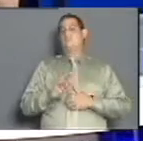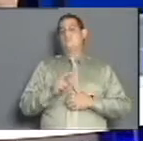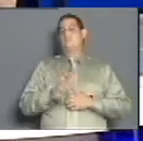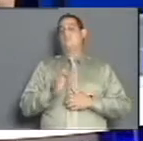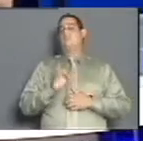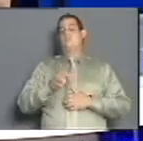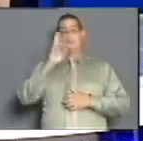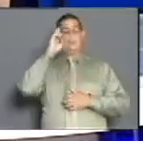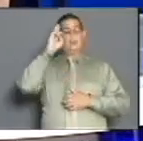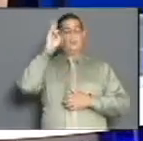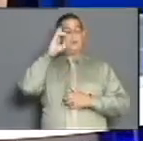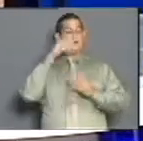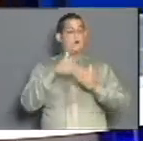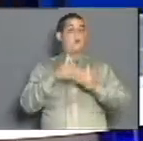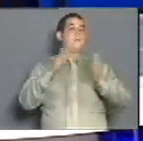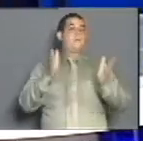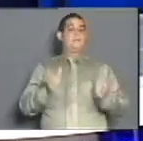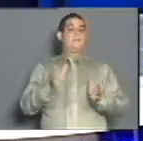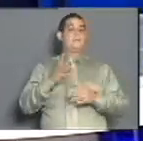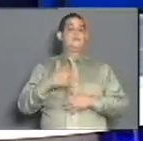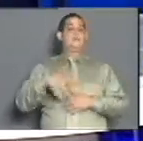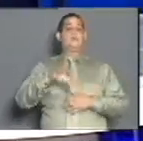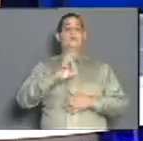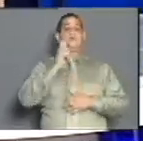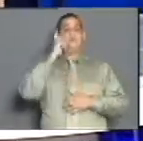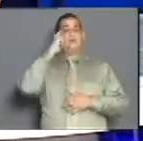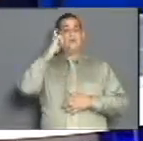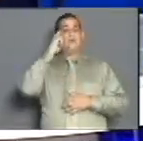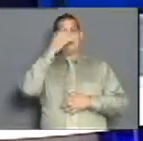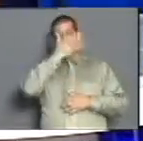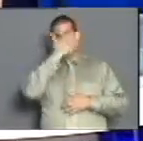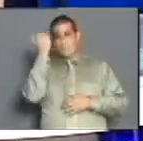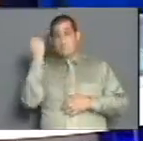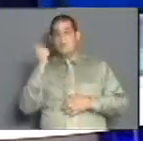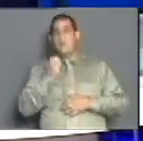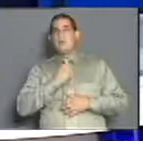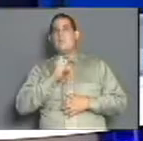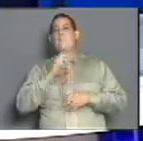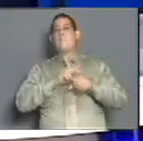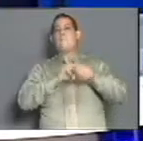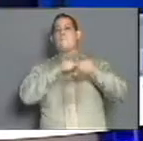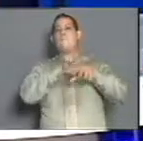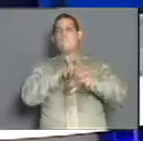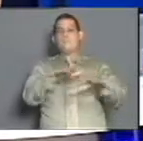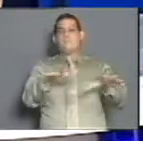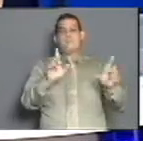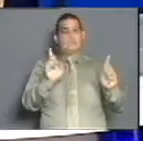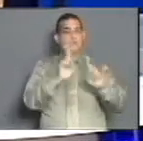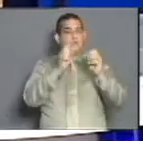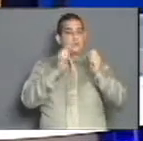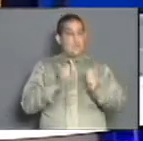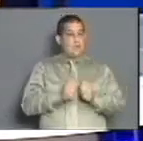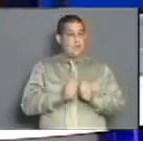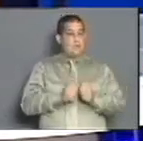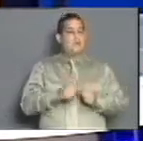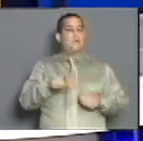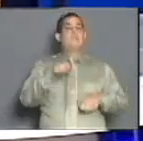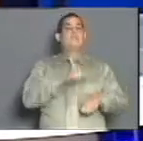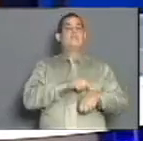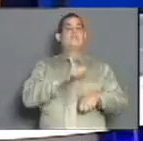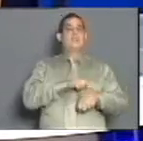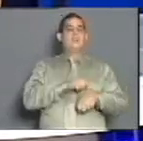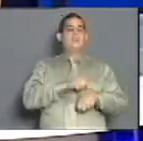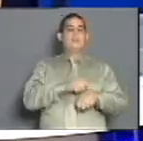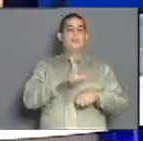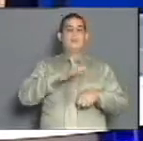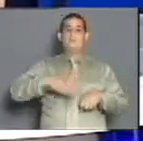abierto. El abrir no quiere decir que ya el virus no está. El virus está y va a estar más tiempo. Pero usted le da la posibilidad o no de